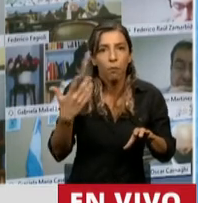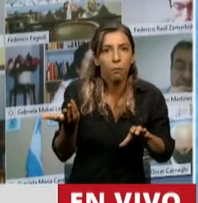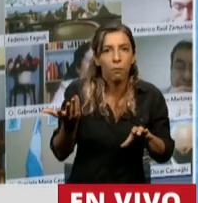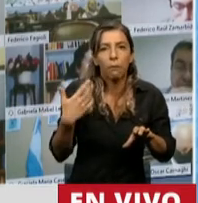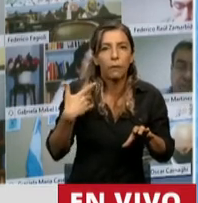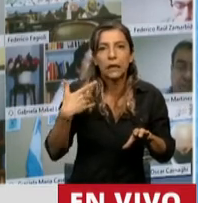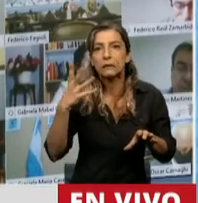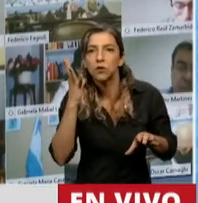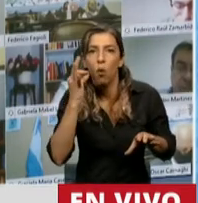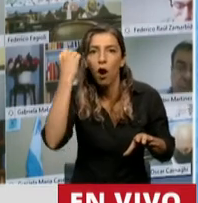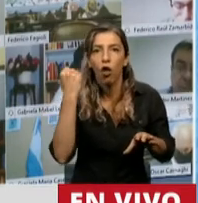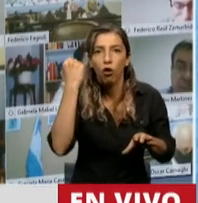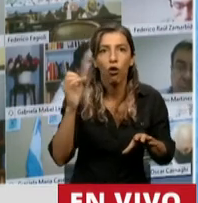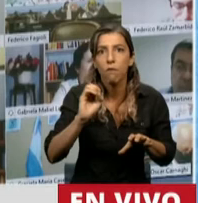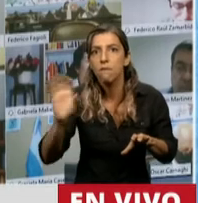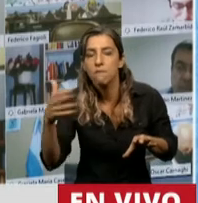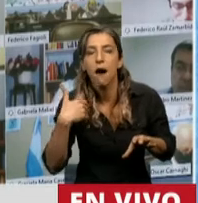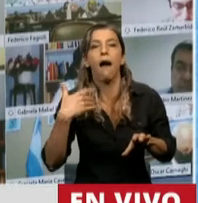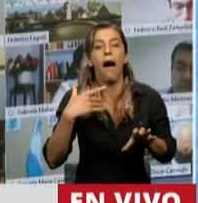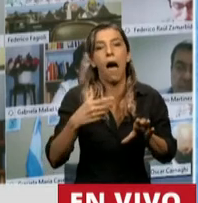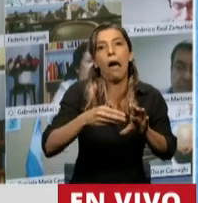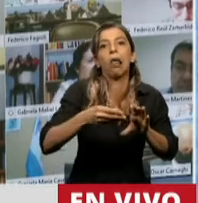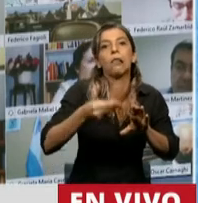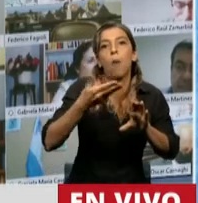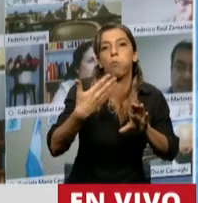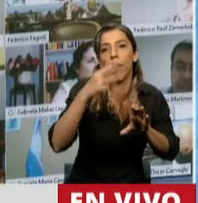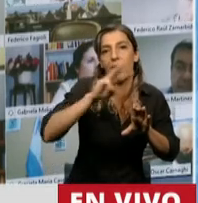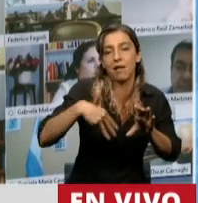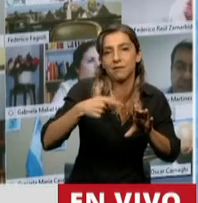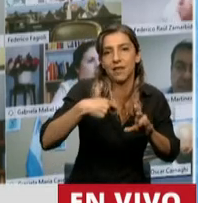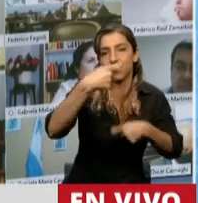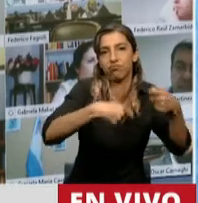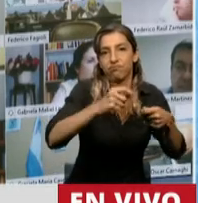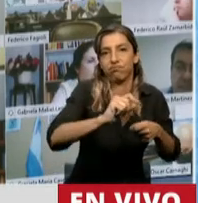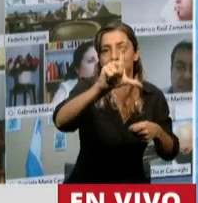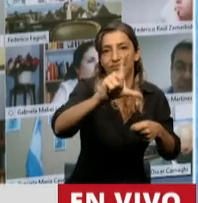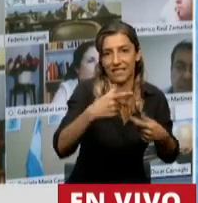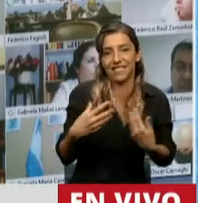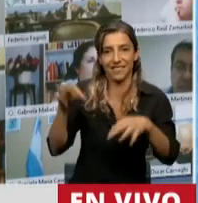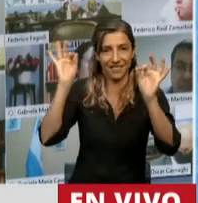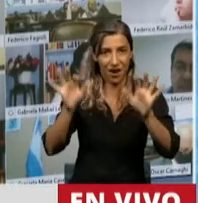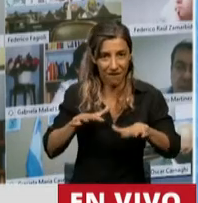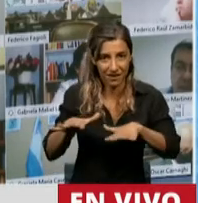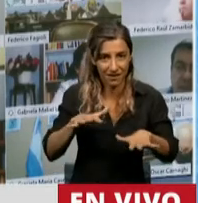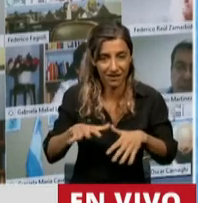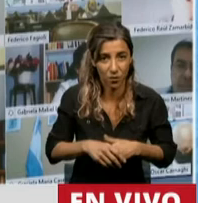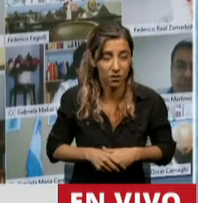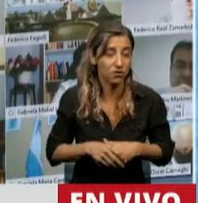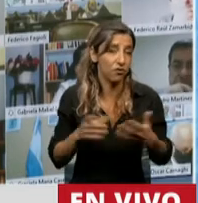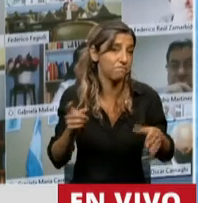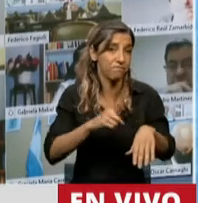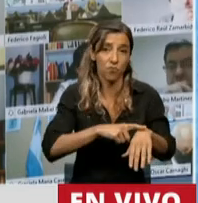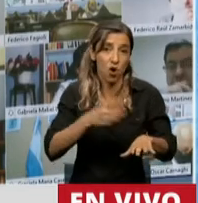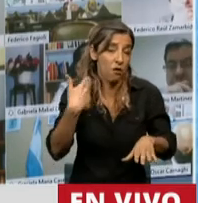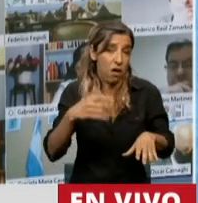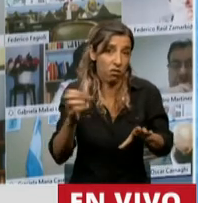negativas de la economía sobre el sistema previsional, atender eventuales insuficiencias en su financiamiento